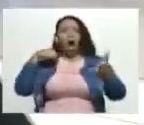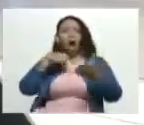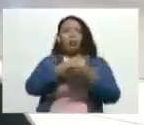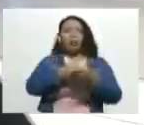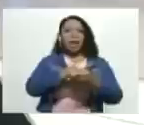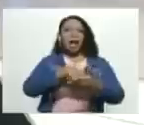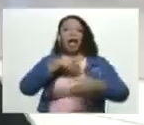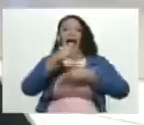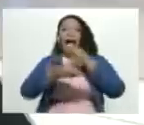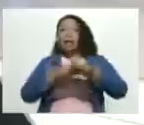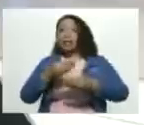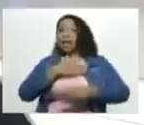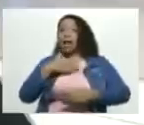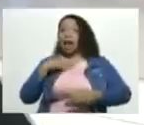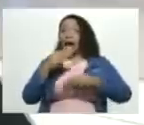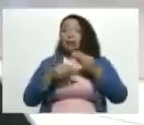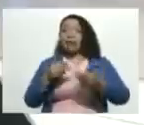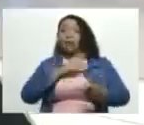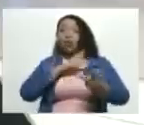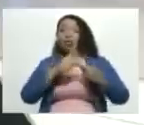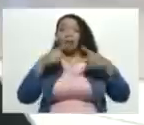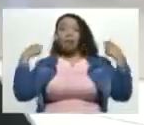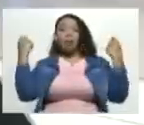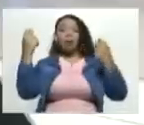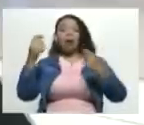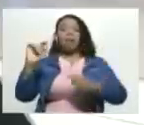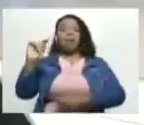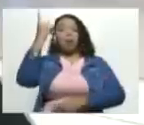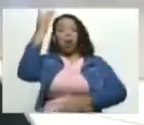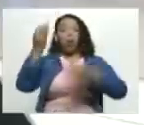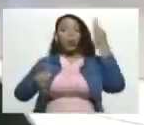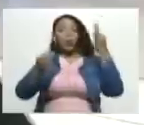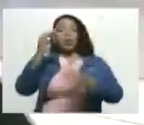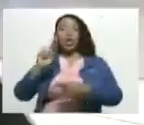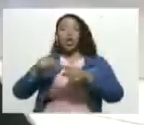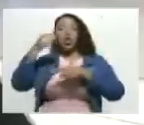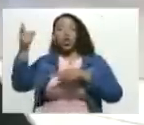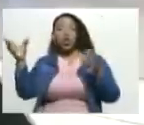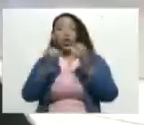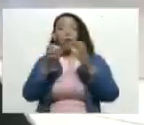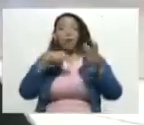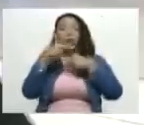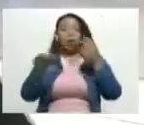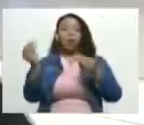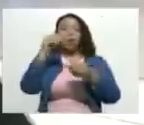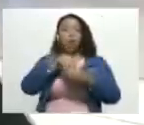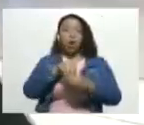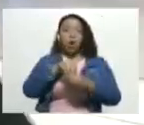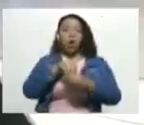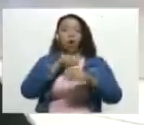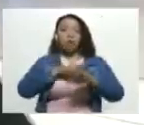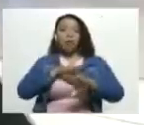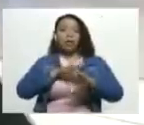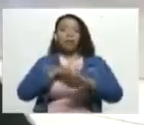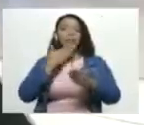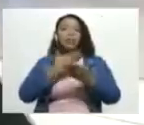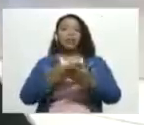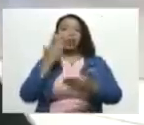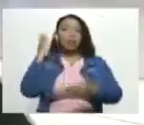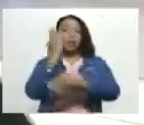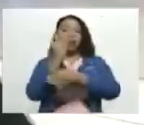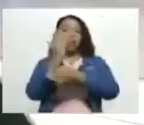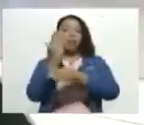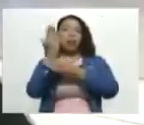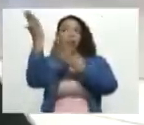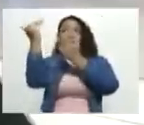pretende extender ahora voluntad popular Primero Justicia y otros partidos políticos inmersos en lo que son la petición de sanciones